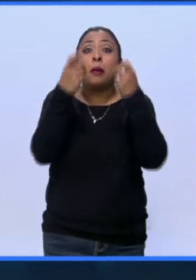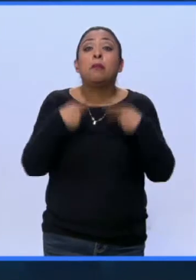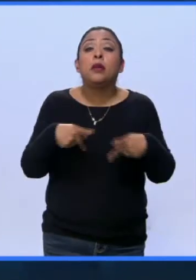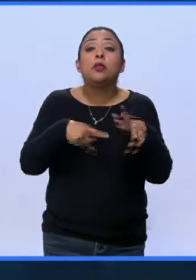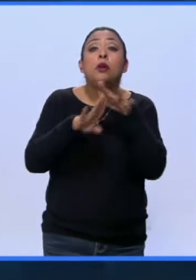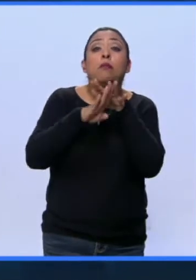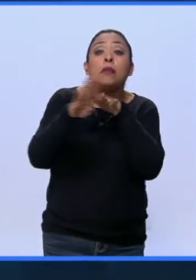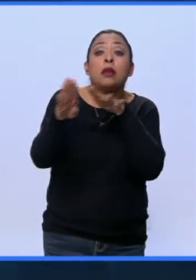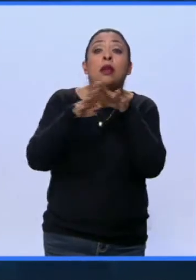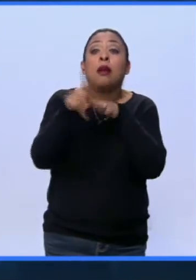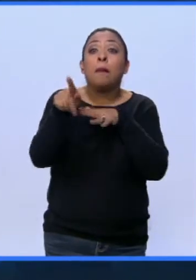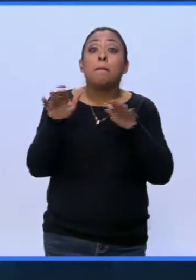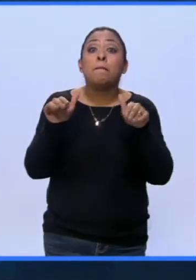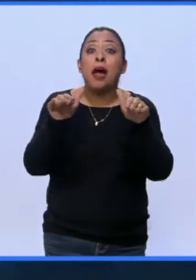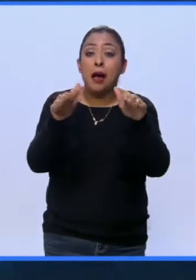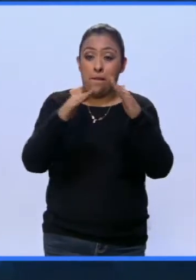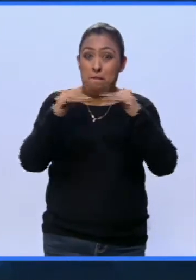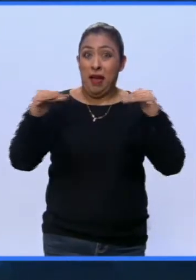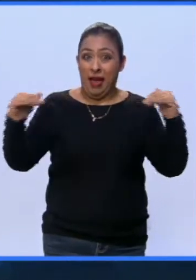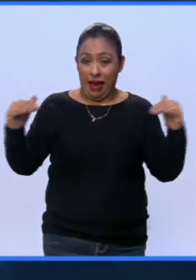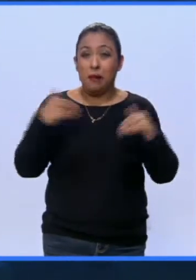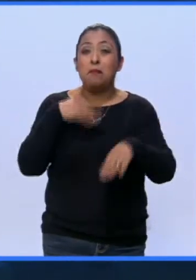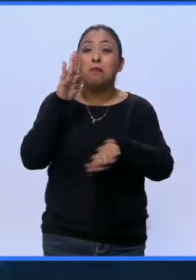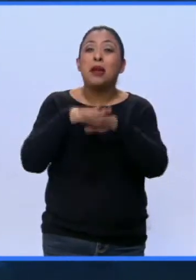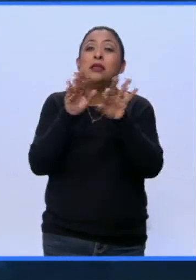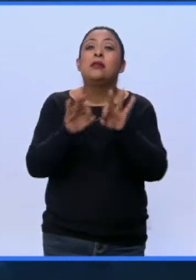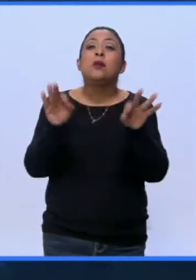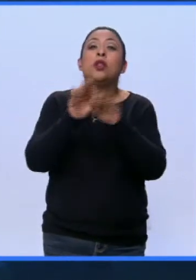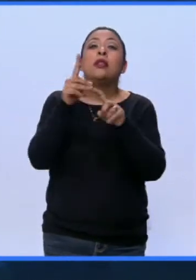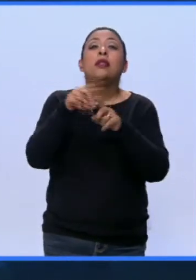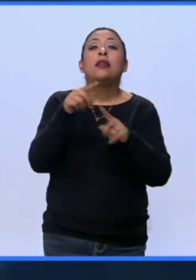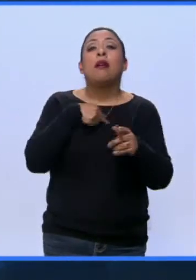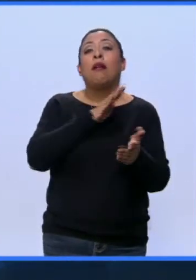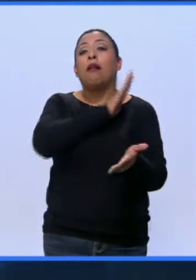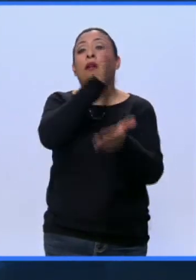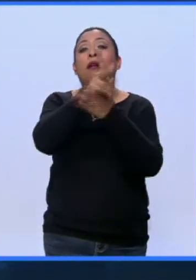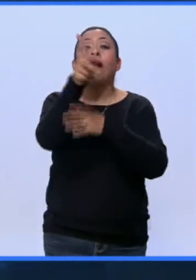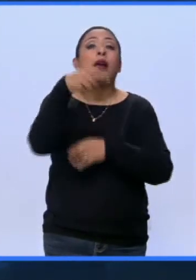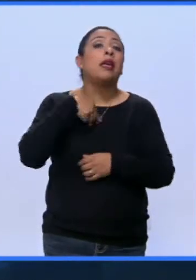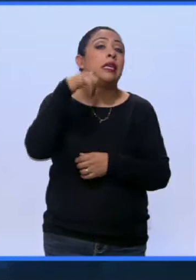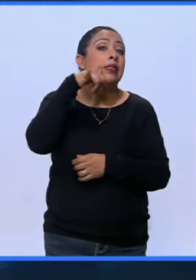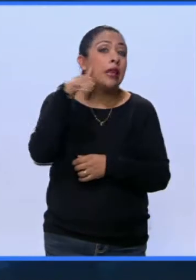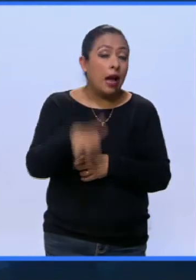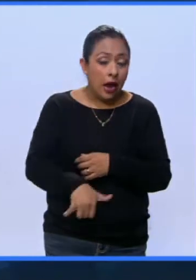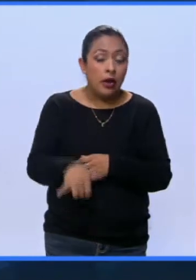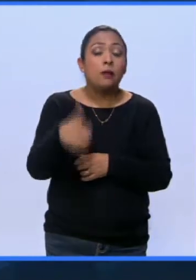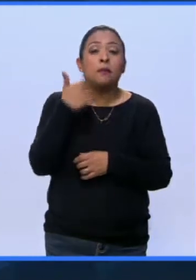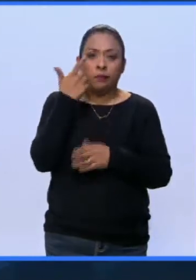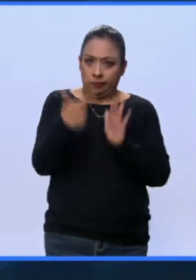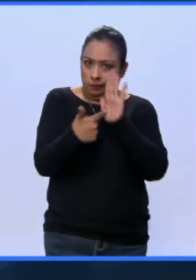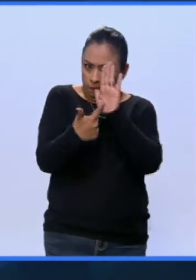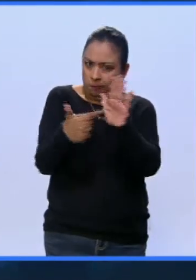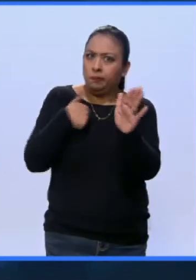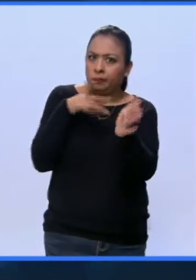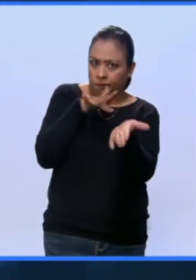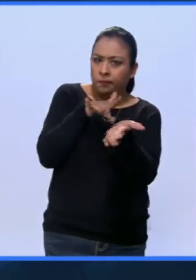del salvataje en mar de migrantes, que se han estado en Italia particularmente bersagliando, metiendo en acción, y